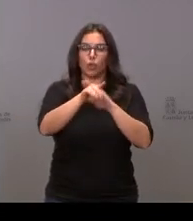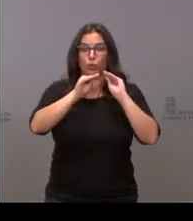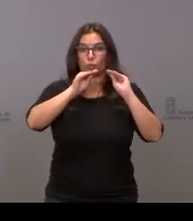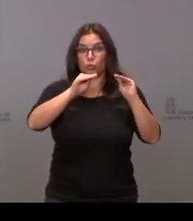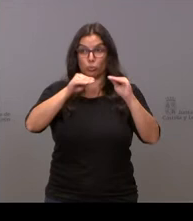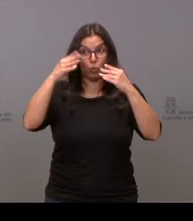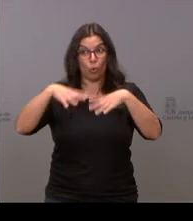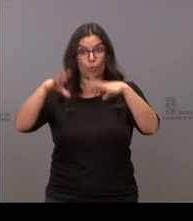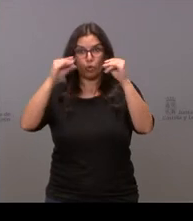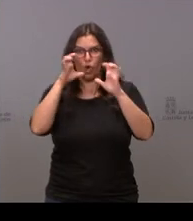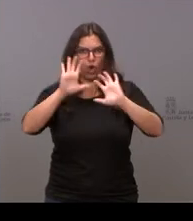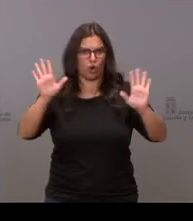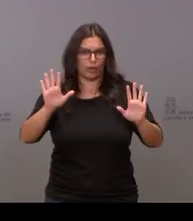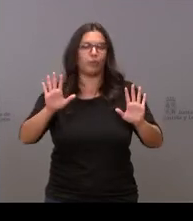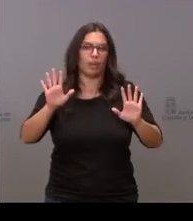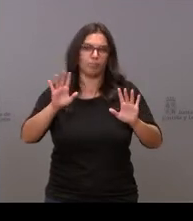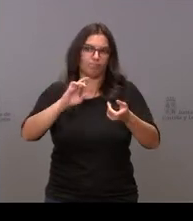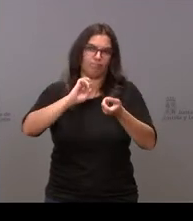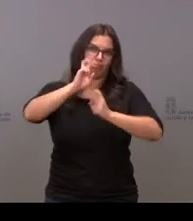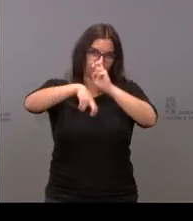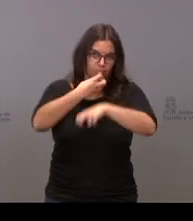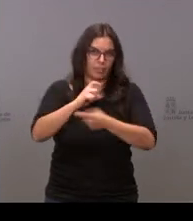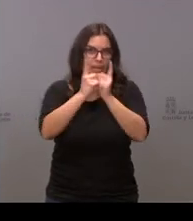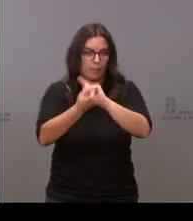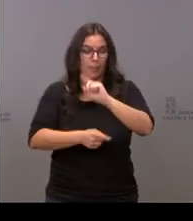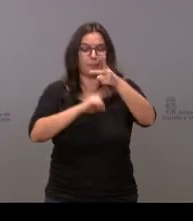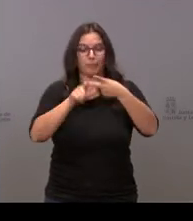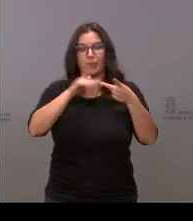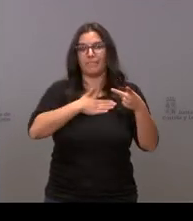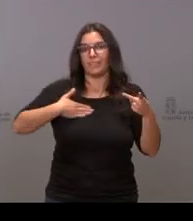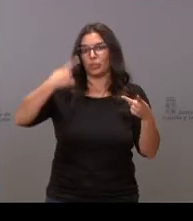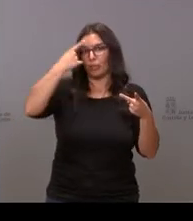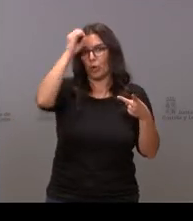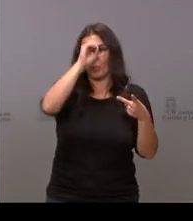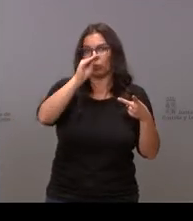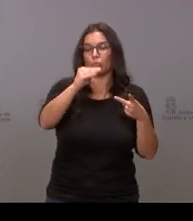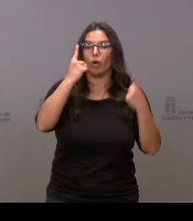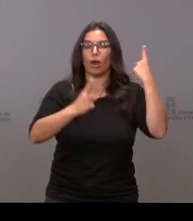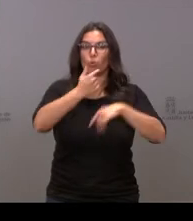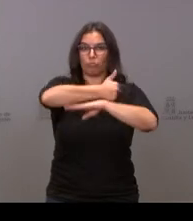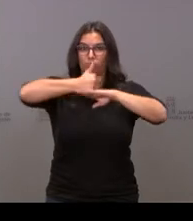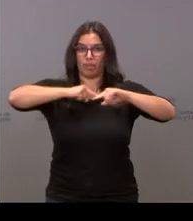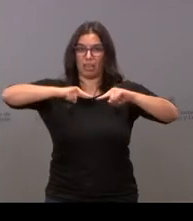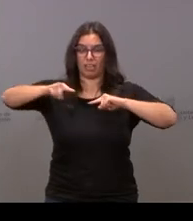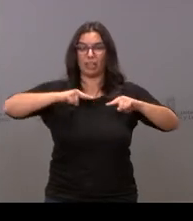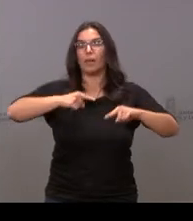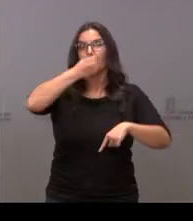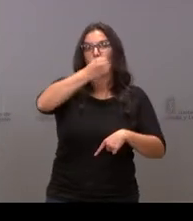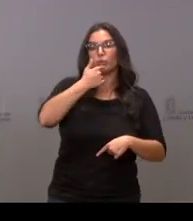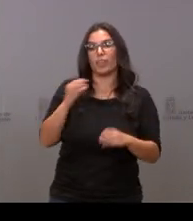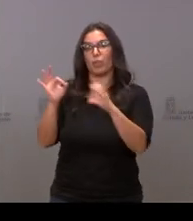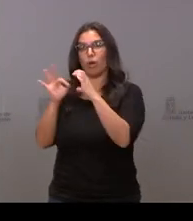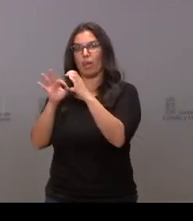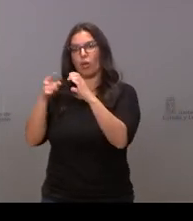Burgos y por otra parte me gustaría también conocer su opinión sobre las declaraciones de dirigentes del PSOE acusando a ciudadanos de crispar